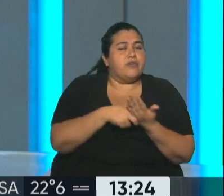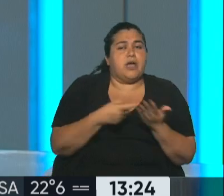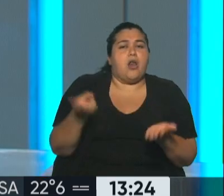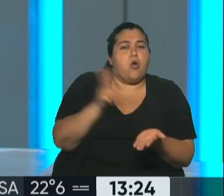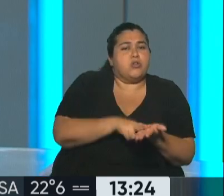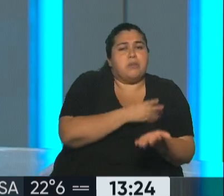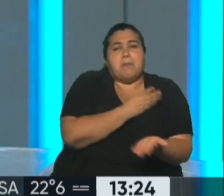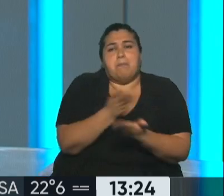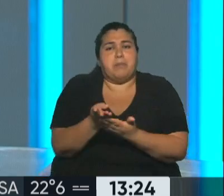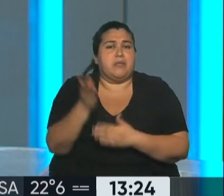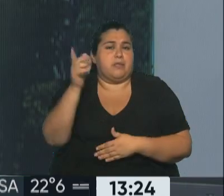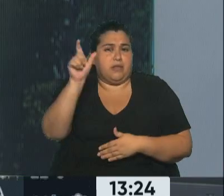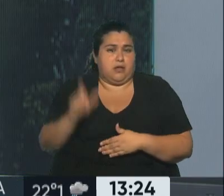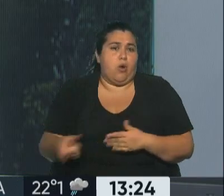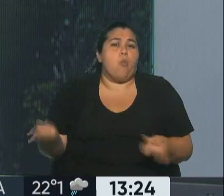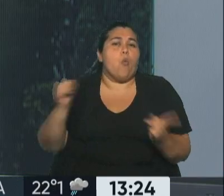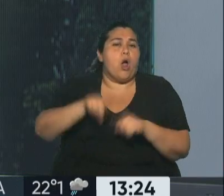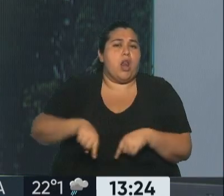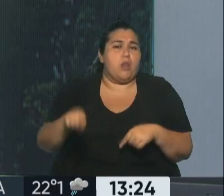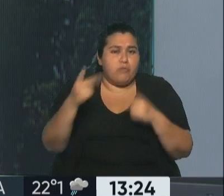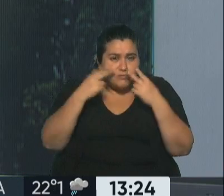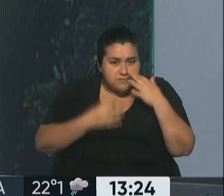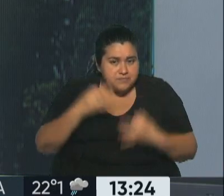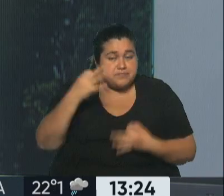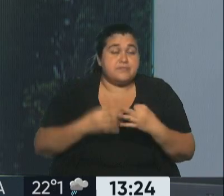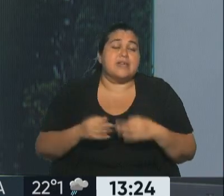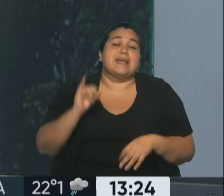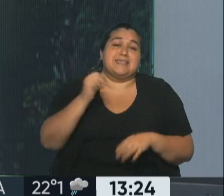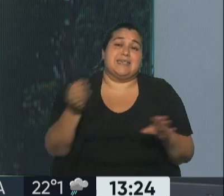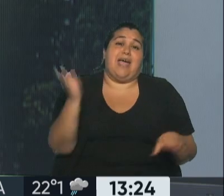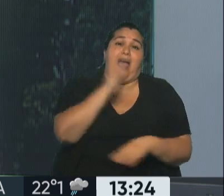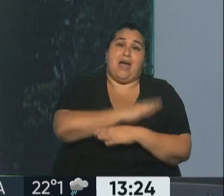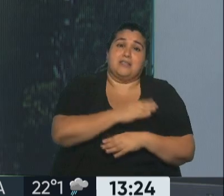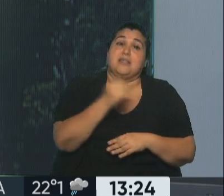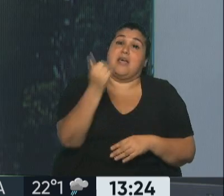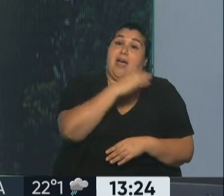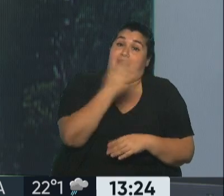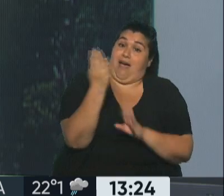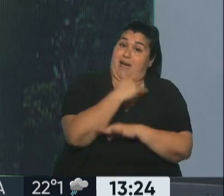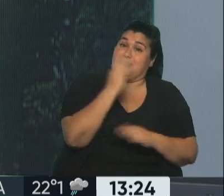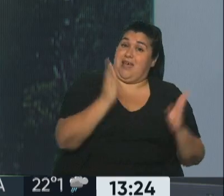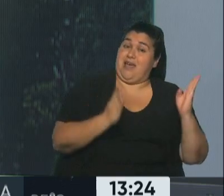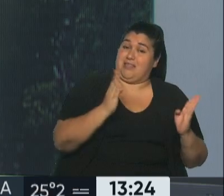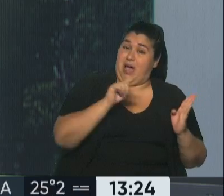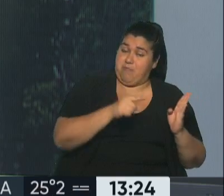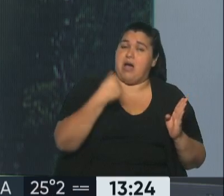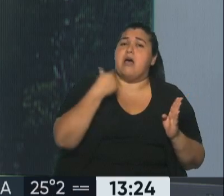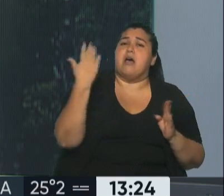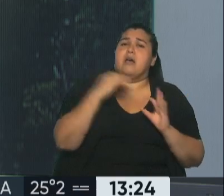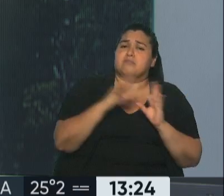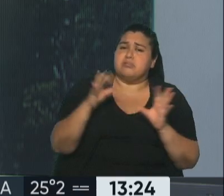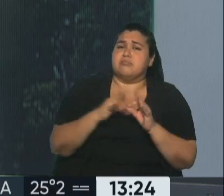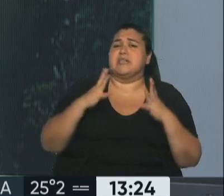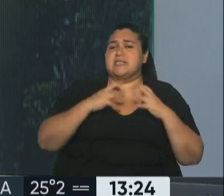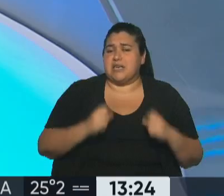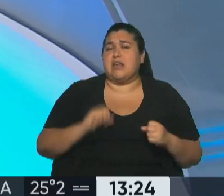que se revea esa situación. Sí, también porque el fiscal está pidiendo que todos los que fueron absueltos en primera instancia, como es el caso de De Vido, el secretario de